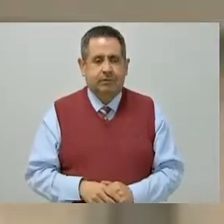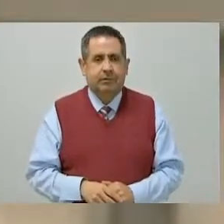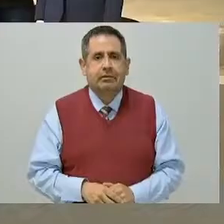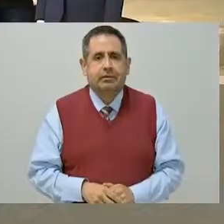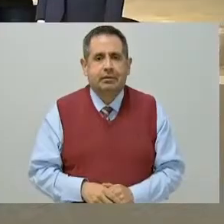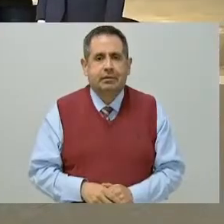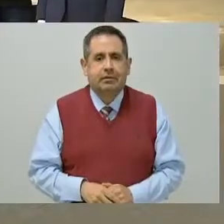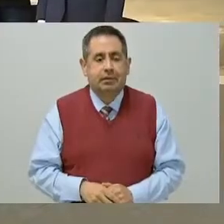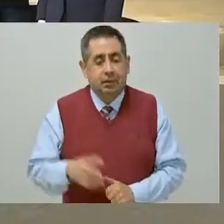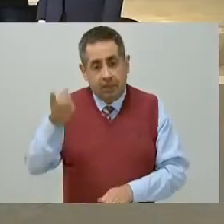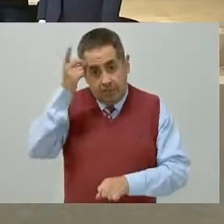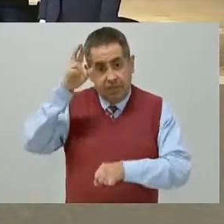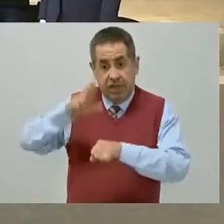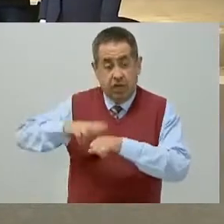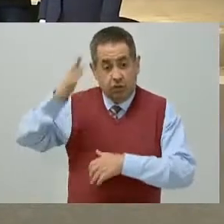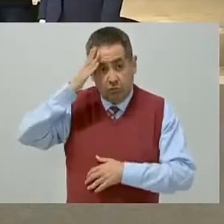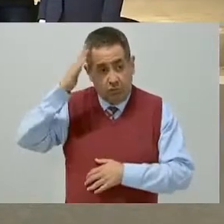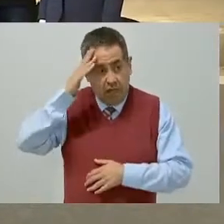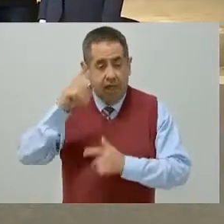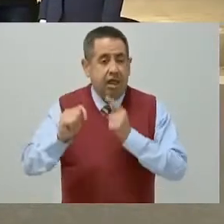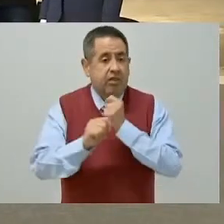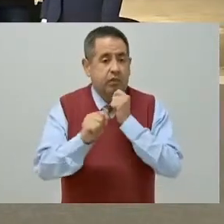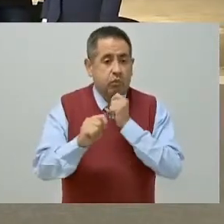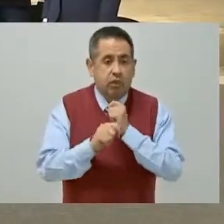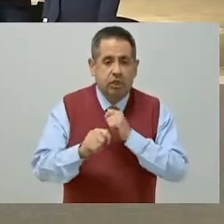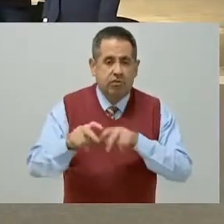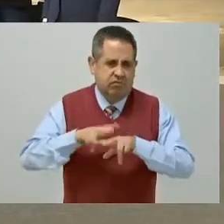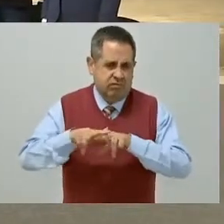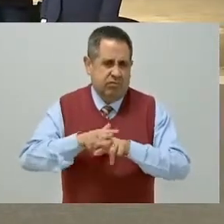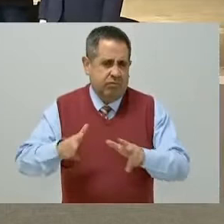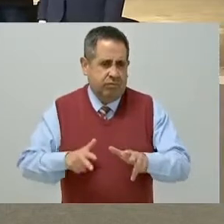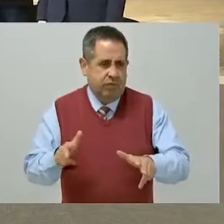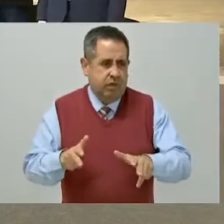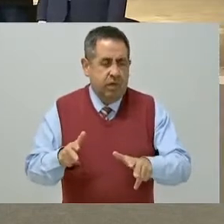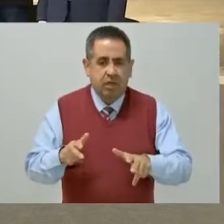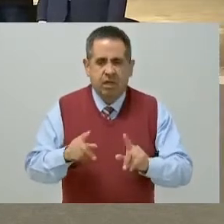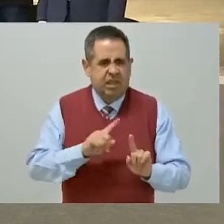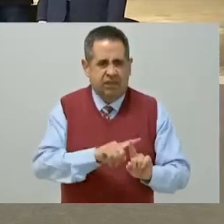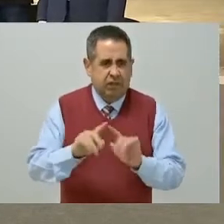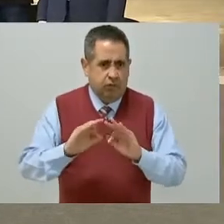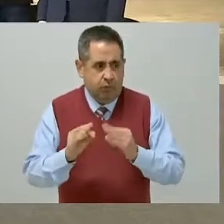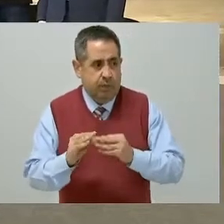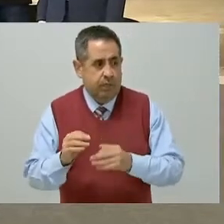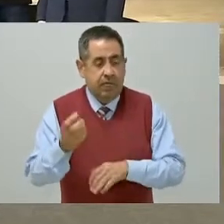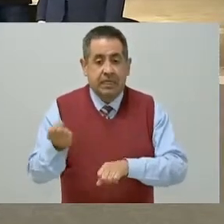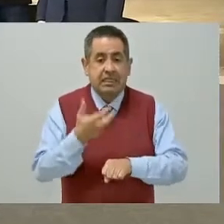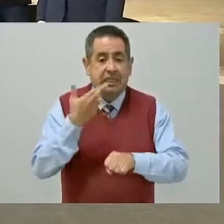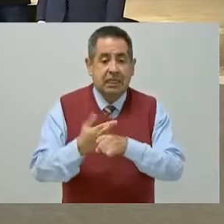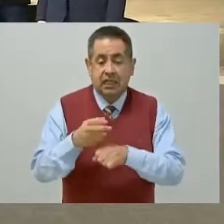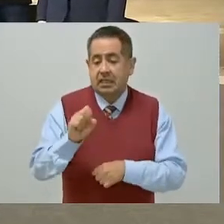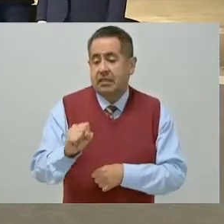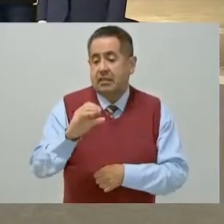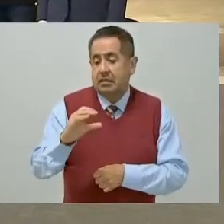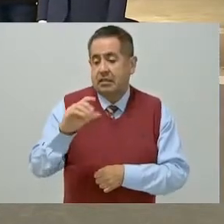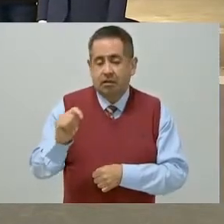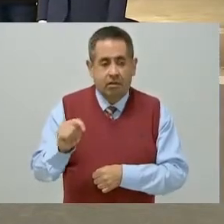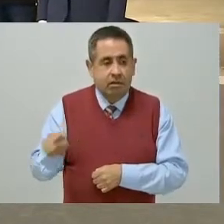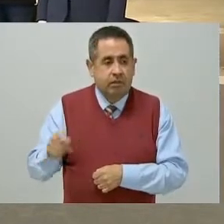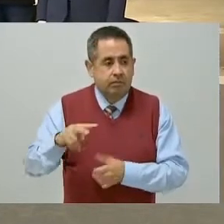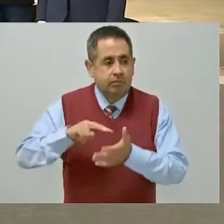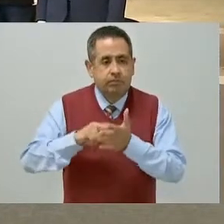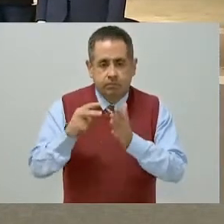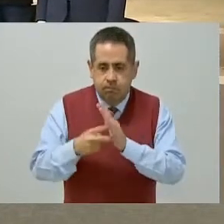El Director General de Transportes, Ferroviario y Multimodal de la Secretaría de Comunicaciones y Transportes,